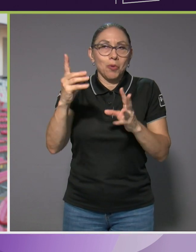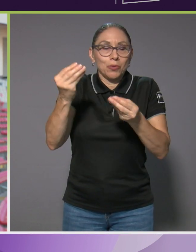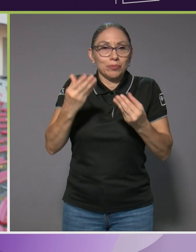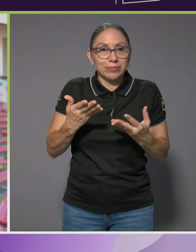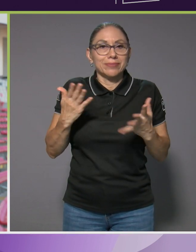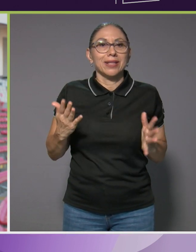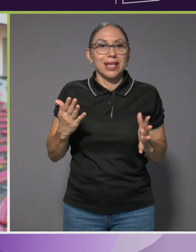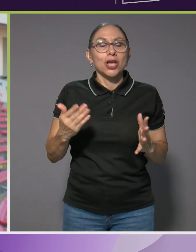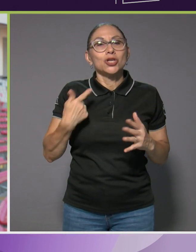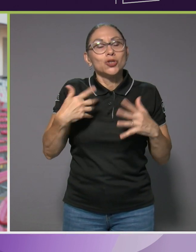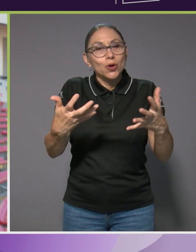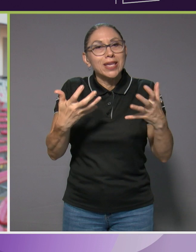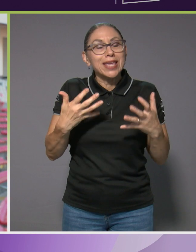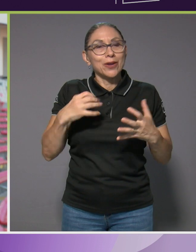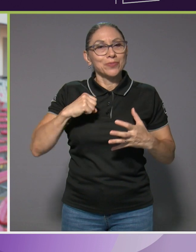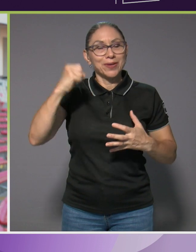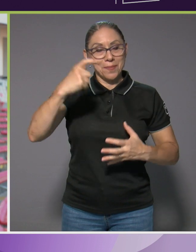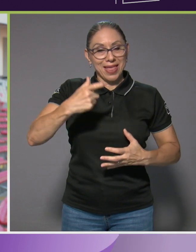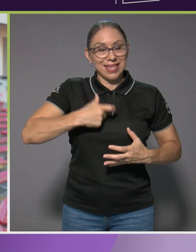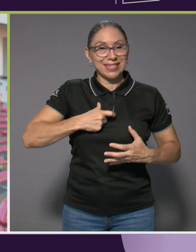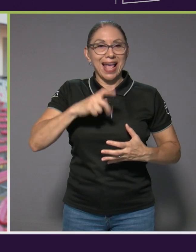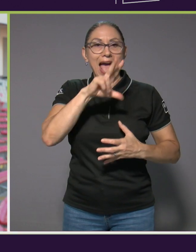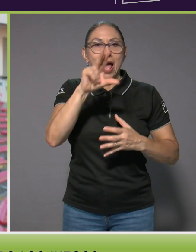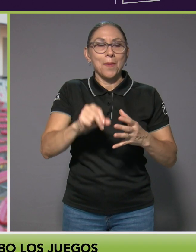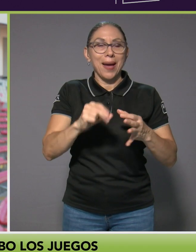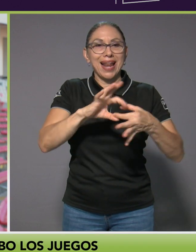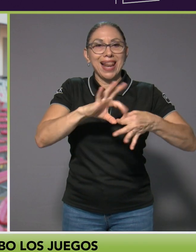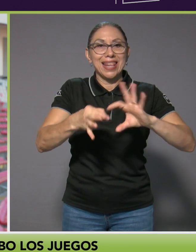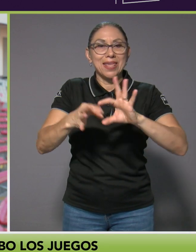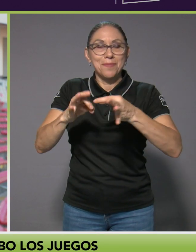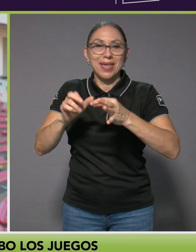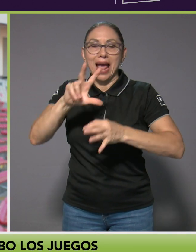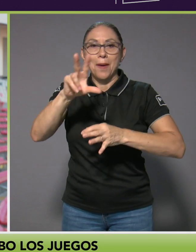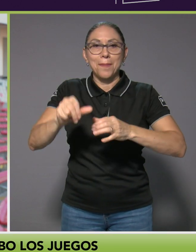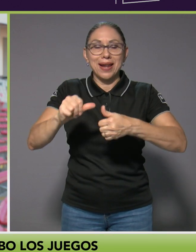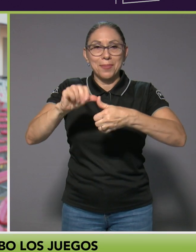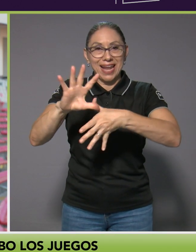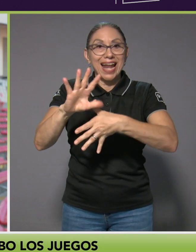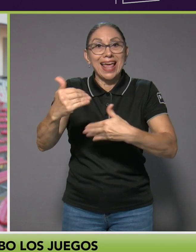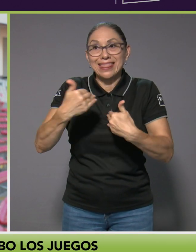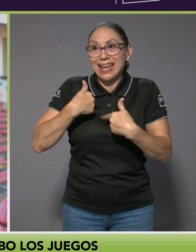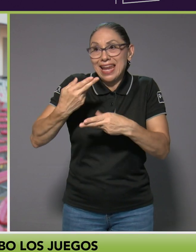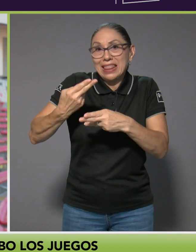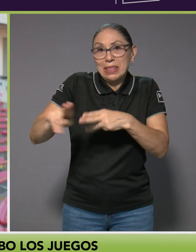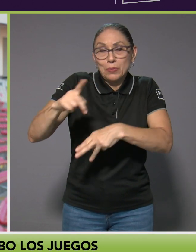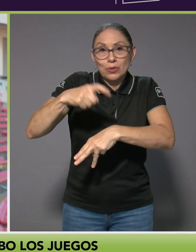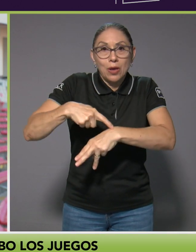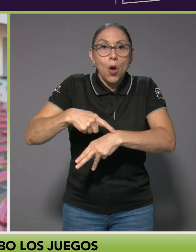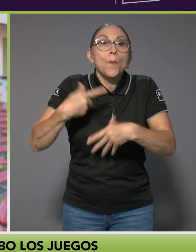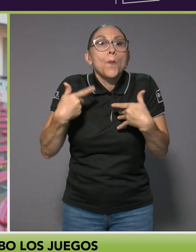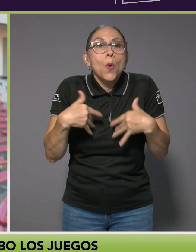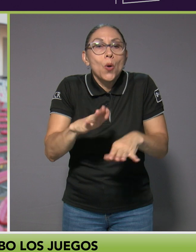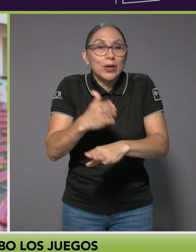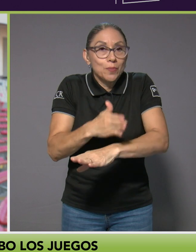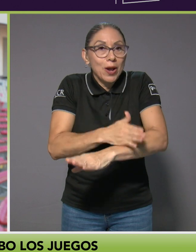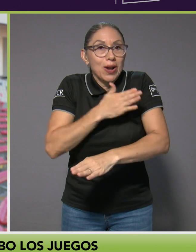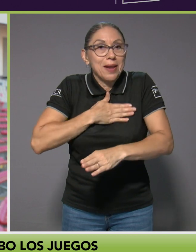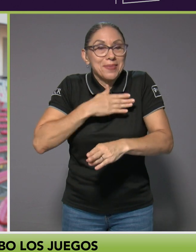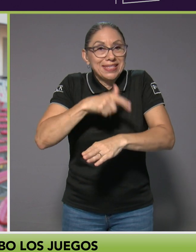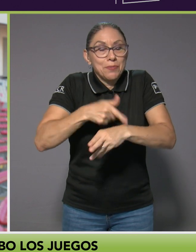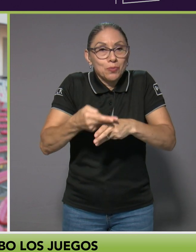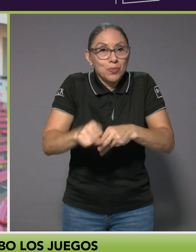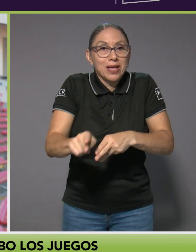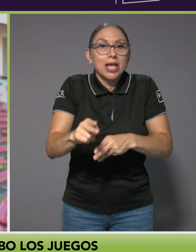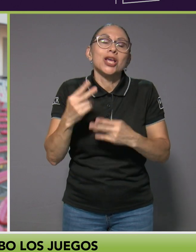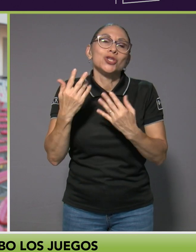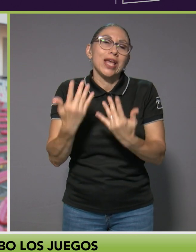es ser medallista paralímpica, ser medallista panamericana, tener récords, o por lo menos, mejorar mis marcas, eso, espero algún día